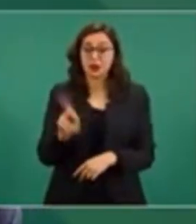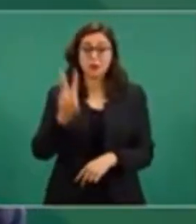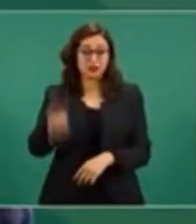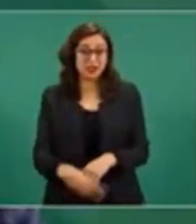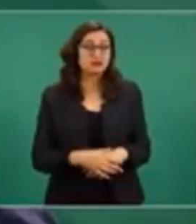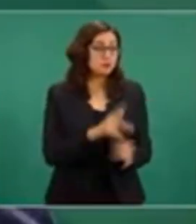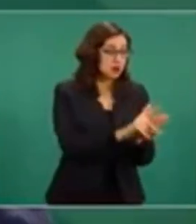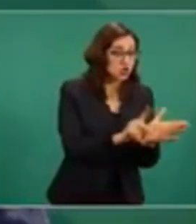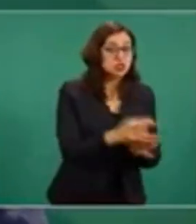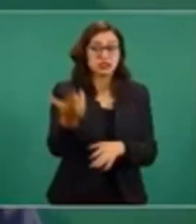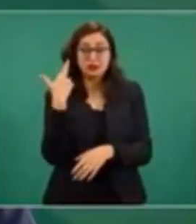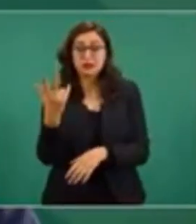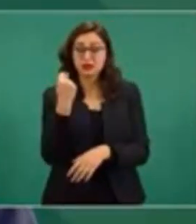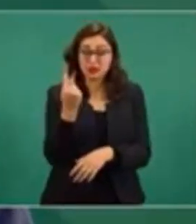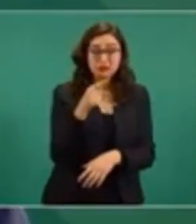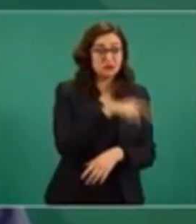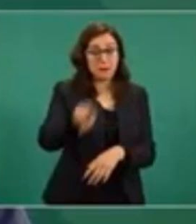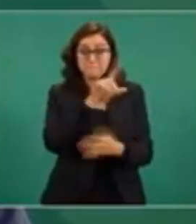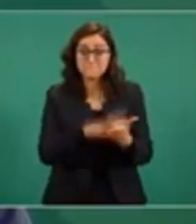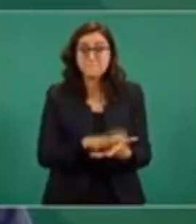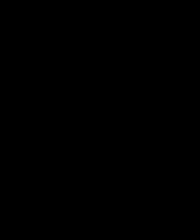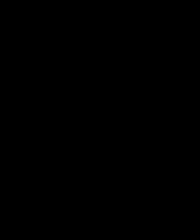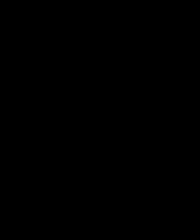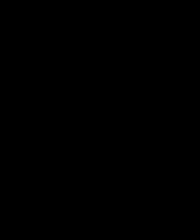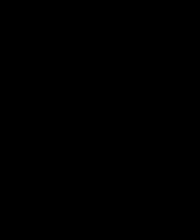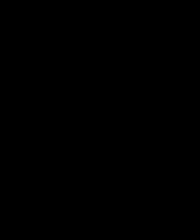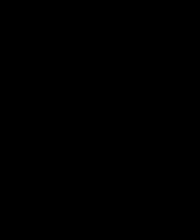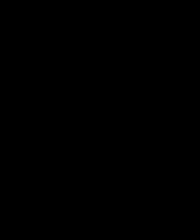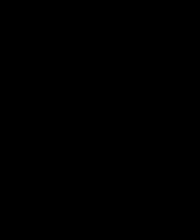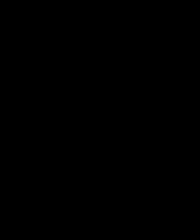no actúan, en su mayoría con objetividad.